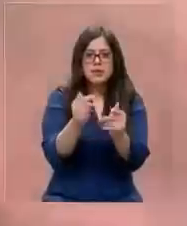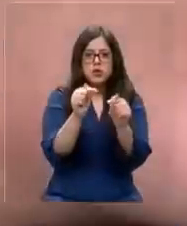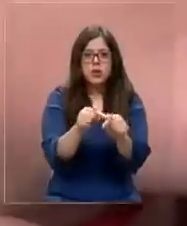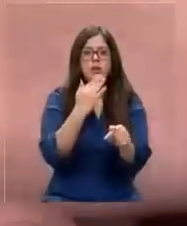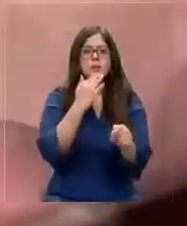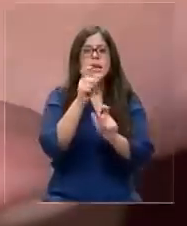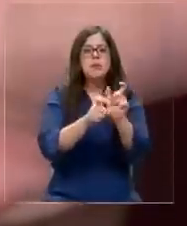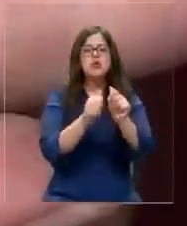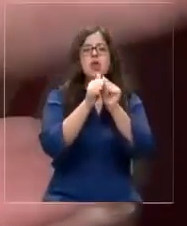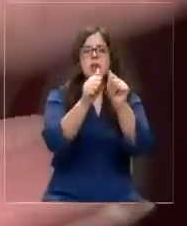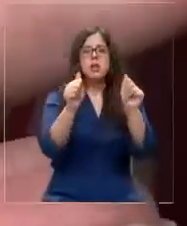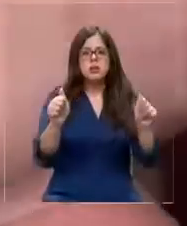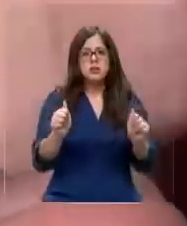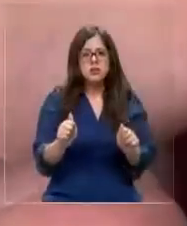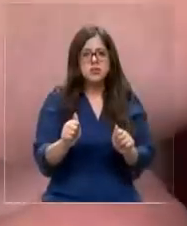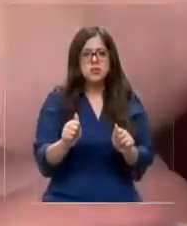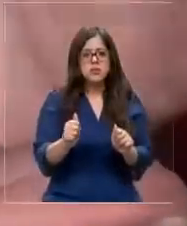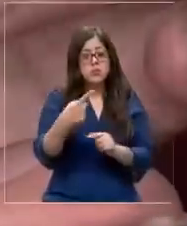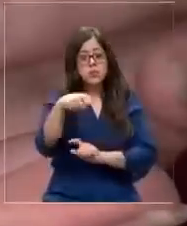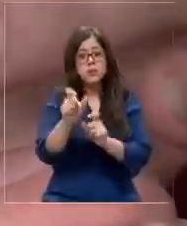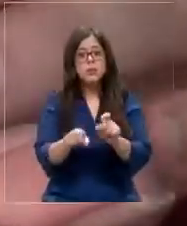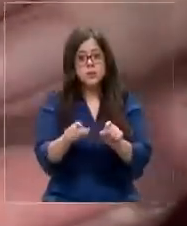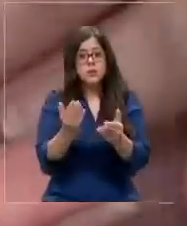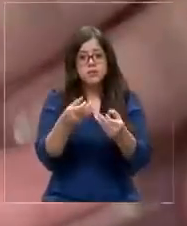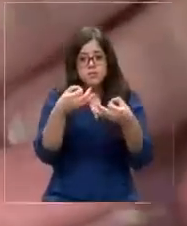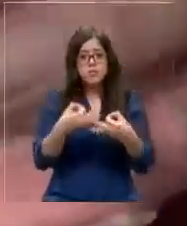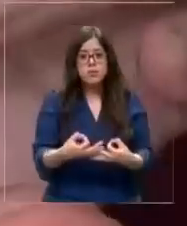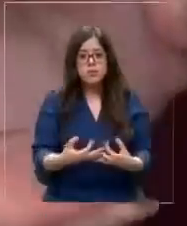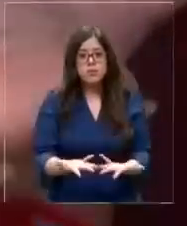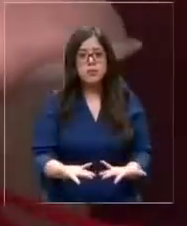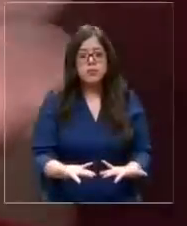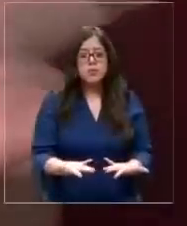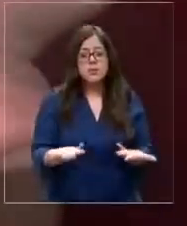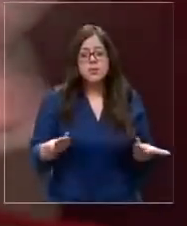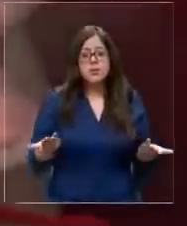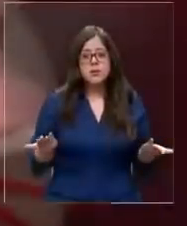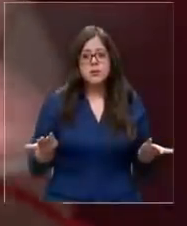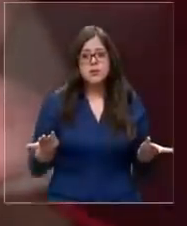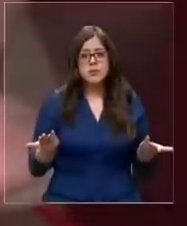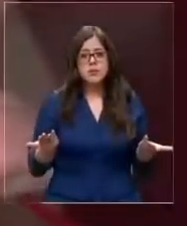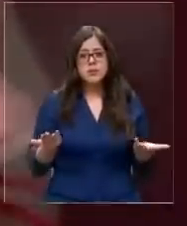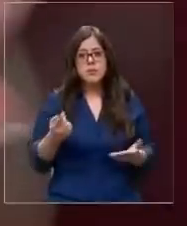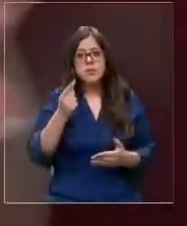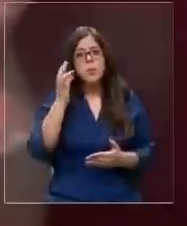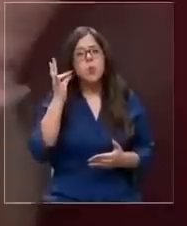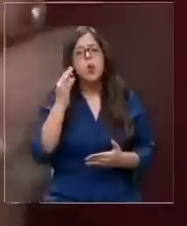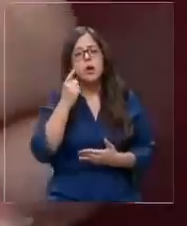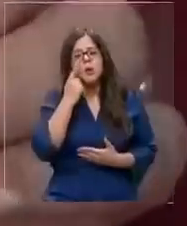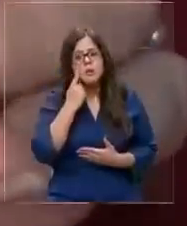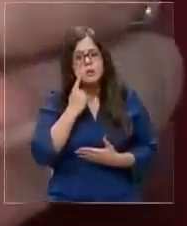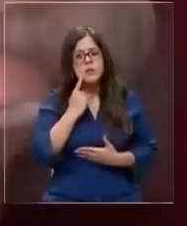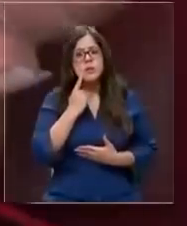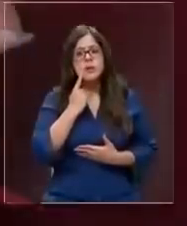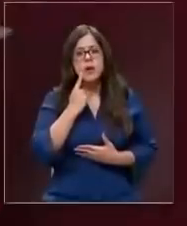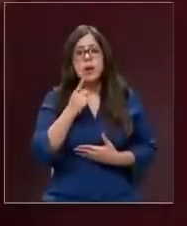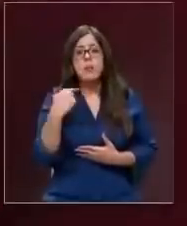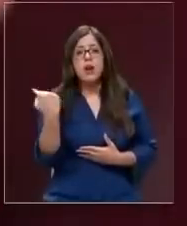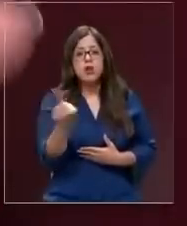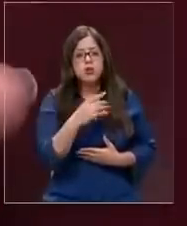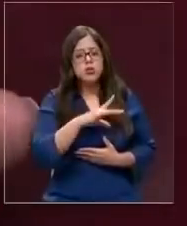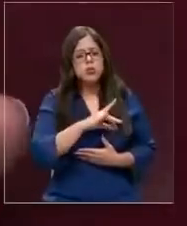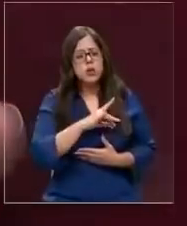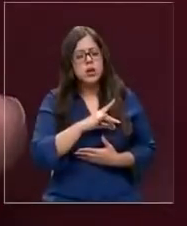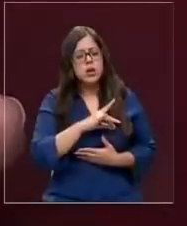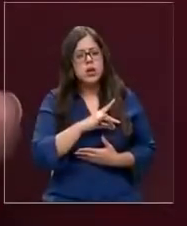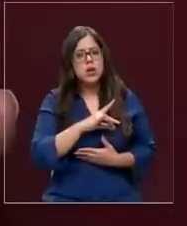los directores, gente que realmente se lo merece. Así que para nosotros es un olor que